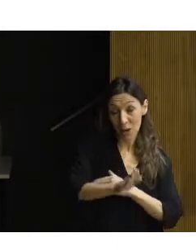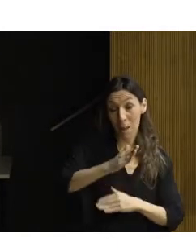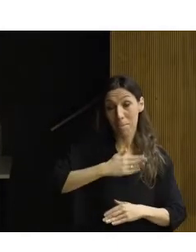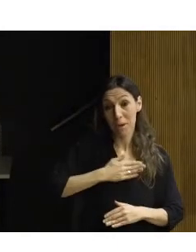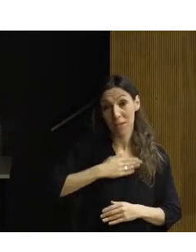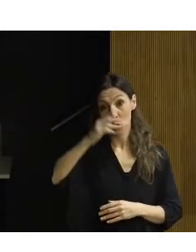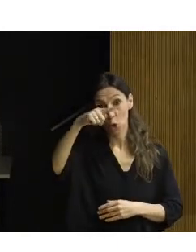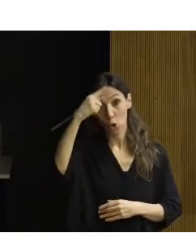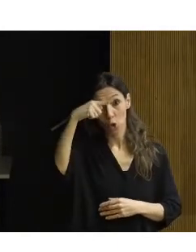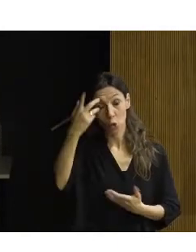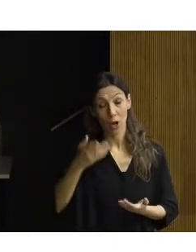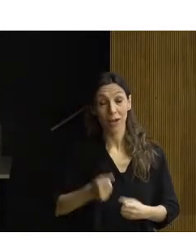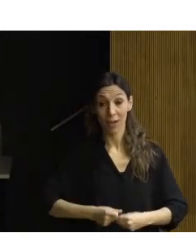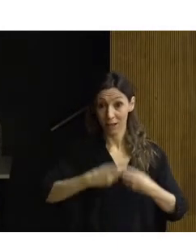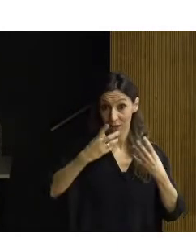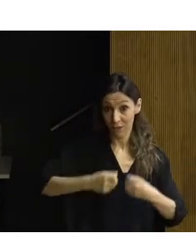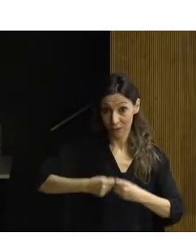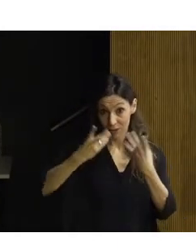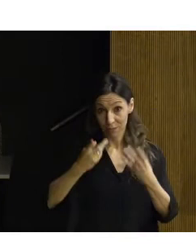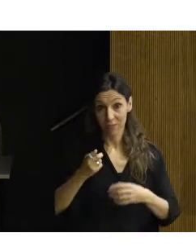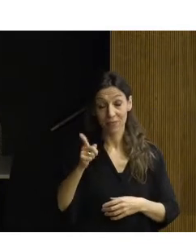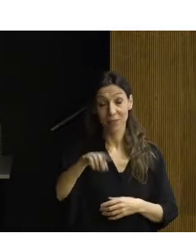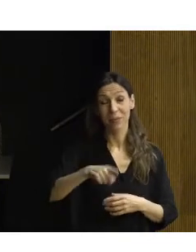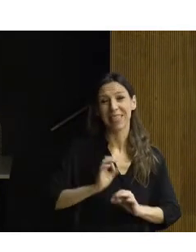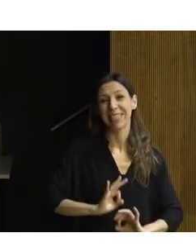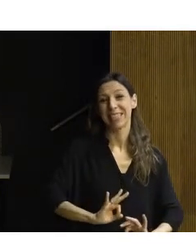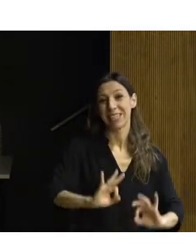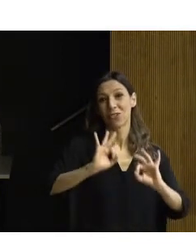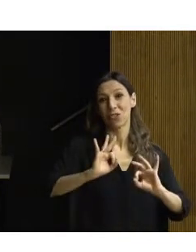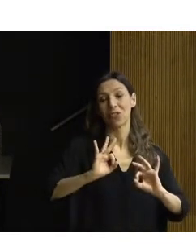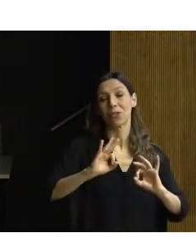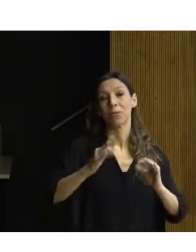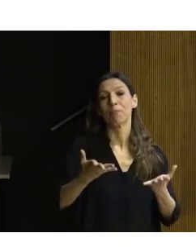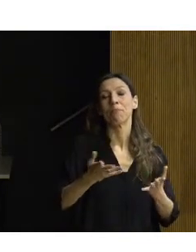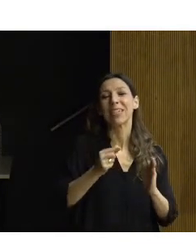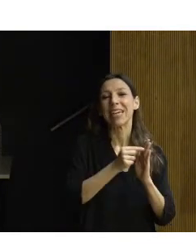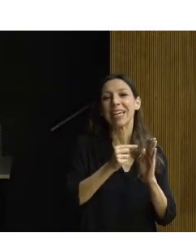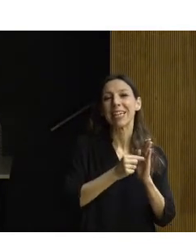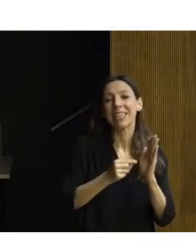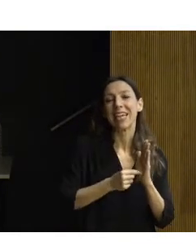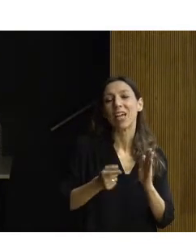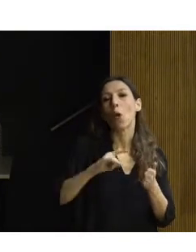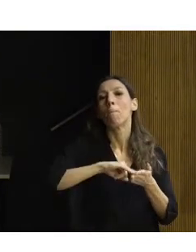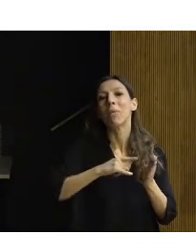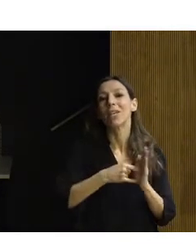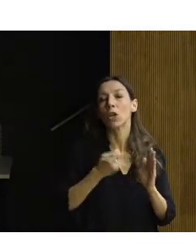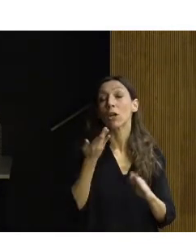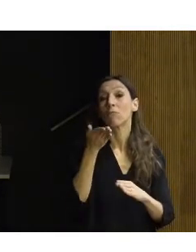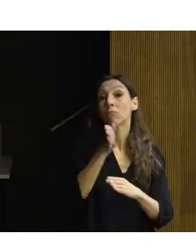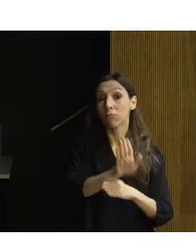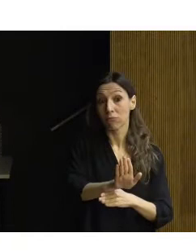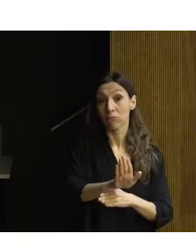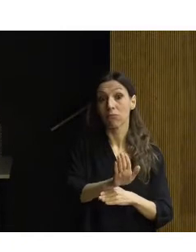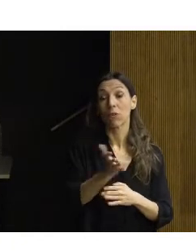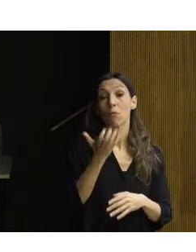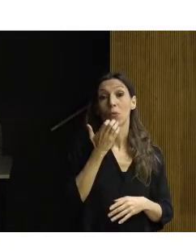inmueble y, específicamente, sentar esta serie de criterios y de metodologías, que, como bien decía Paloma,